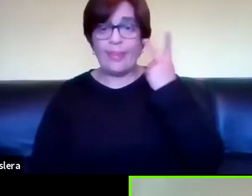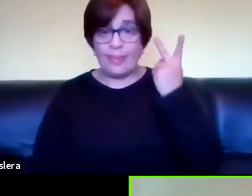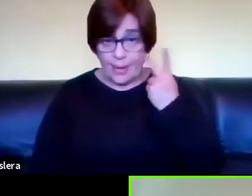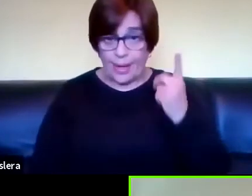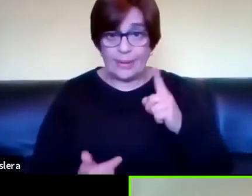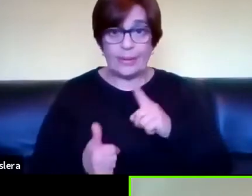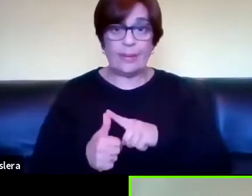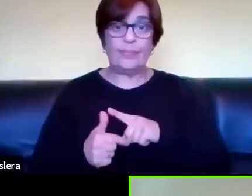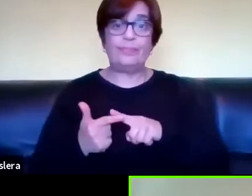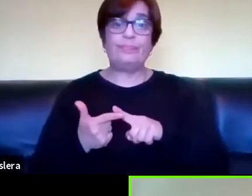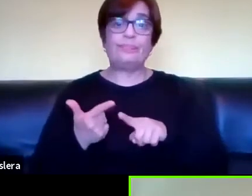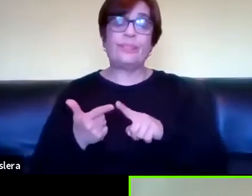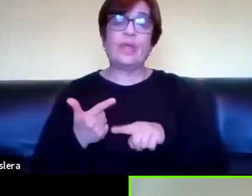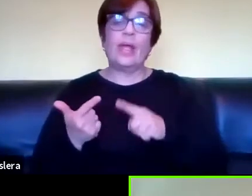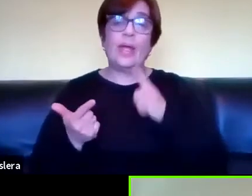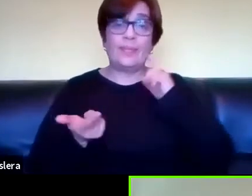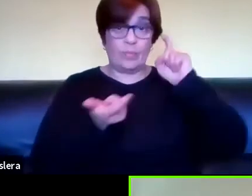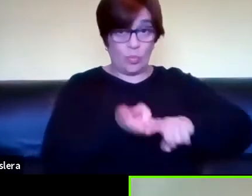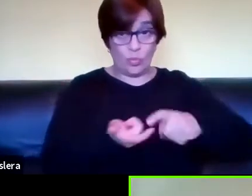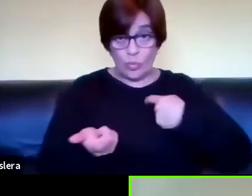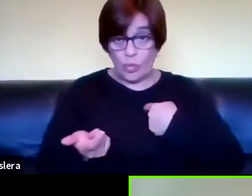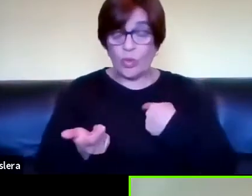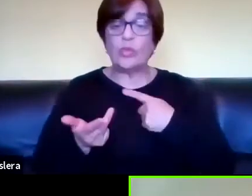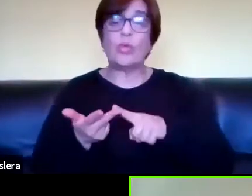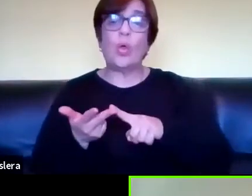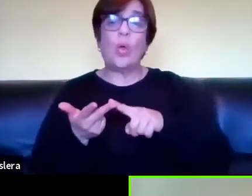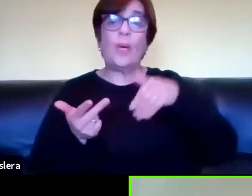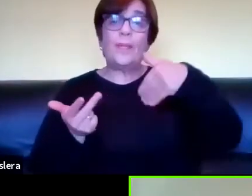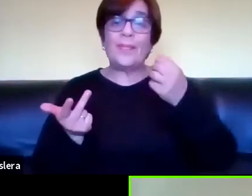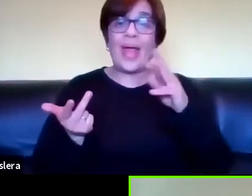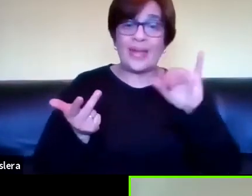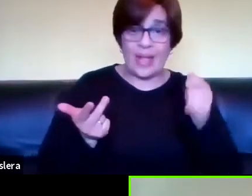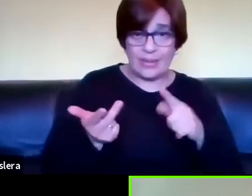Andrés Larignaga Mariana Silveira y yo